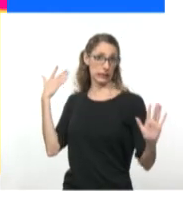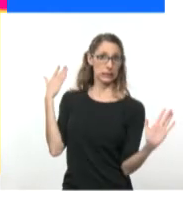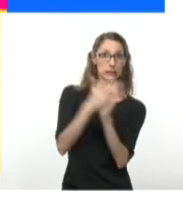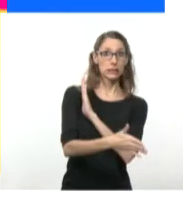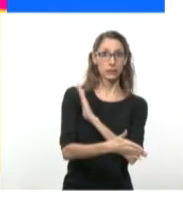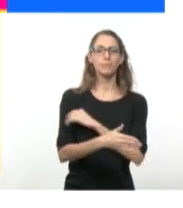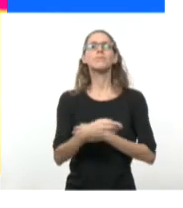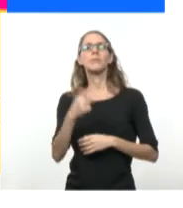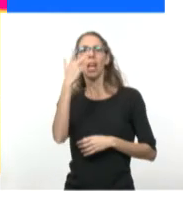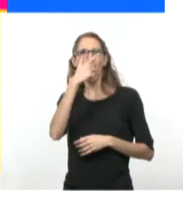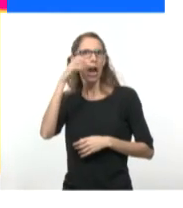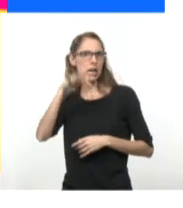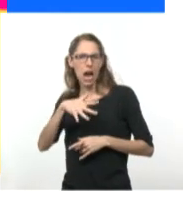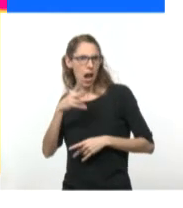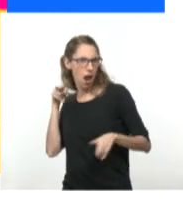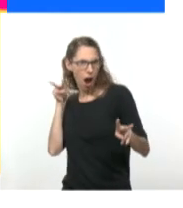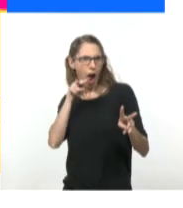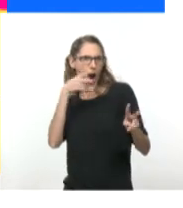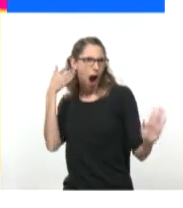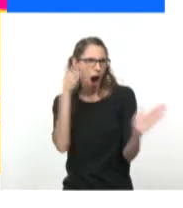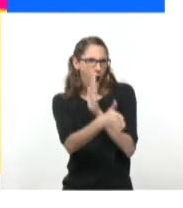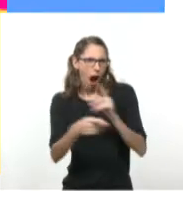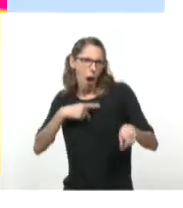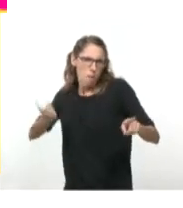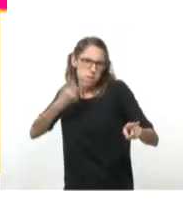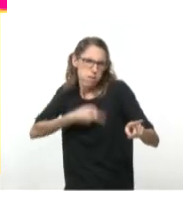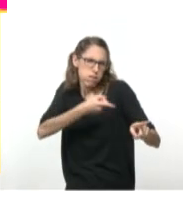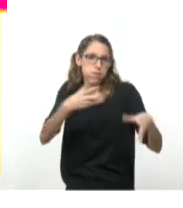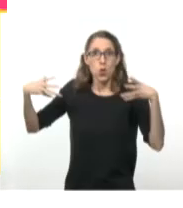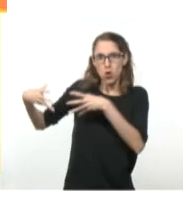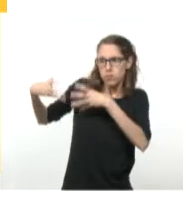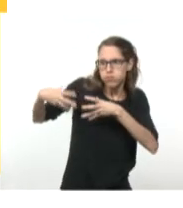Hernán se lanza en su persecución seguido de sus compañeros.